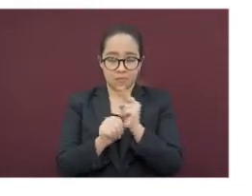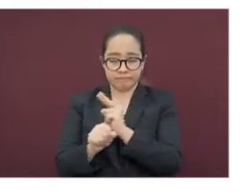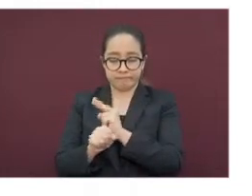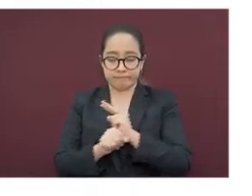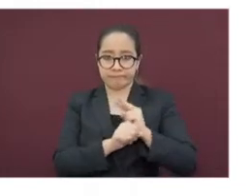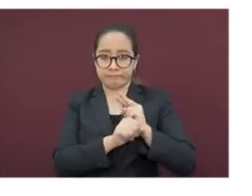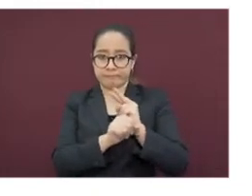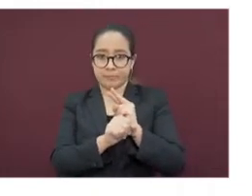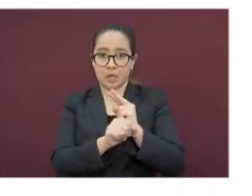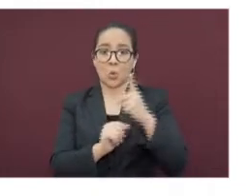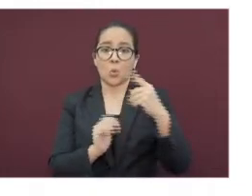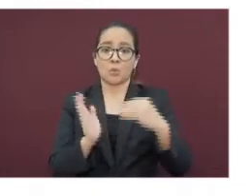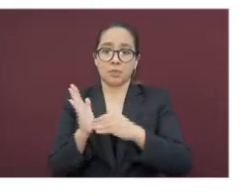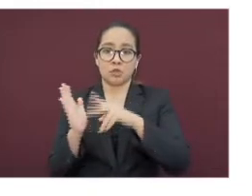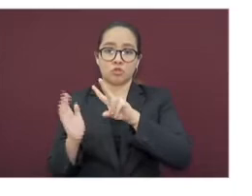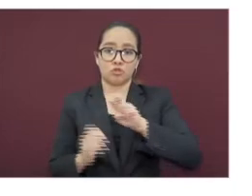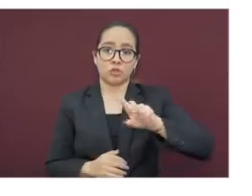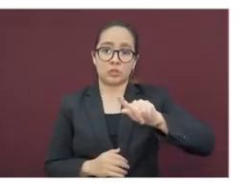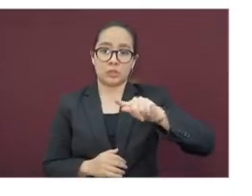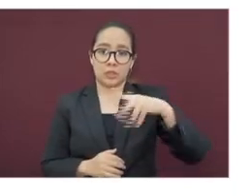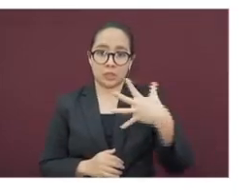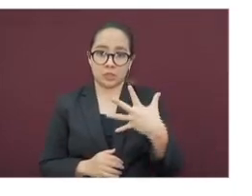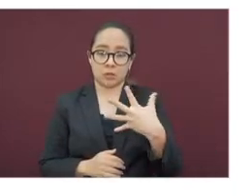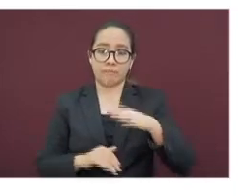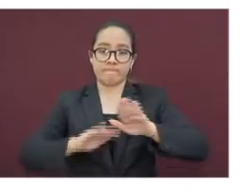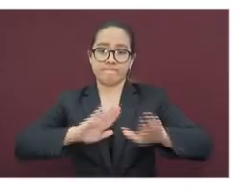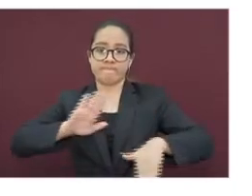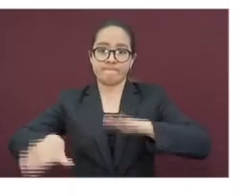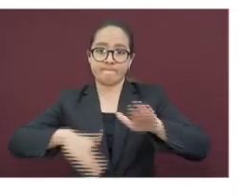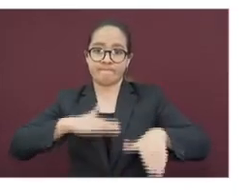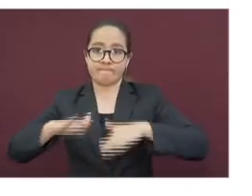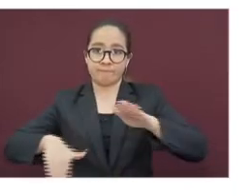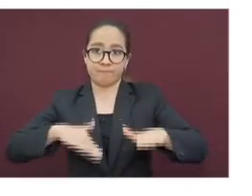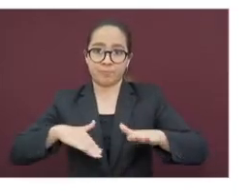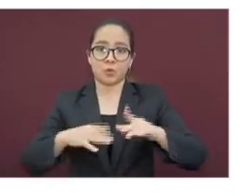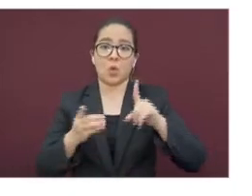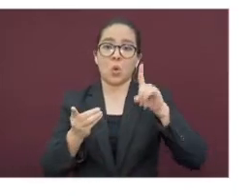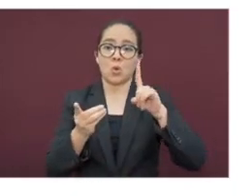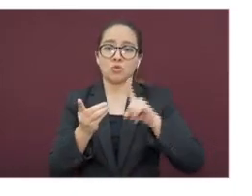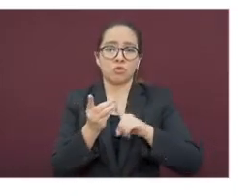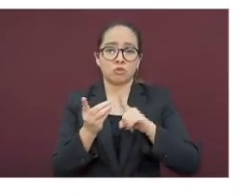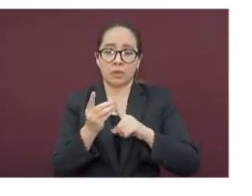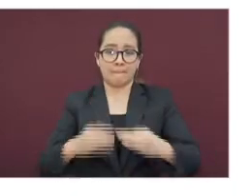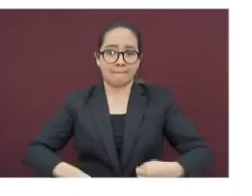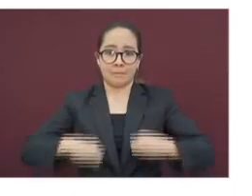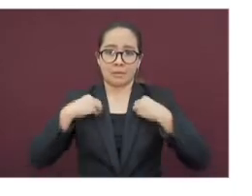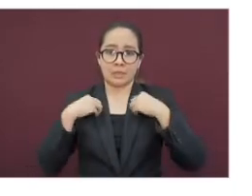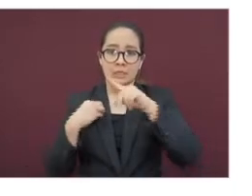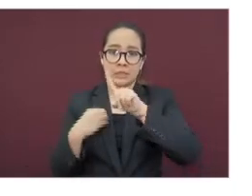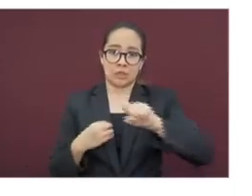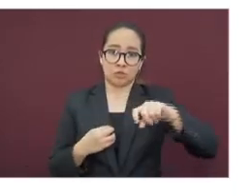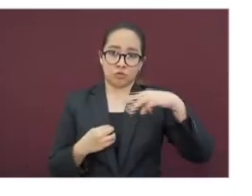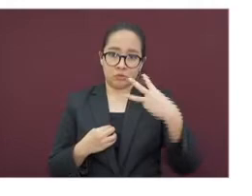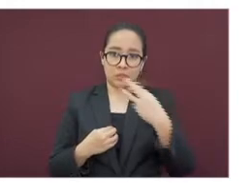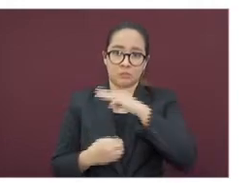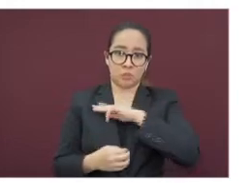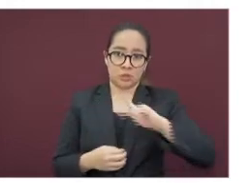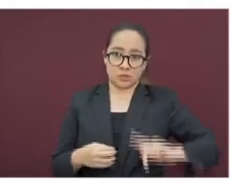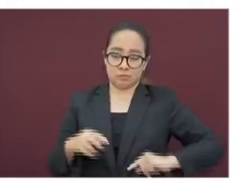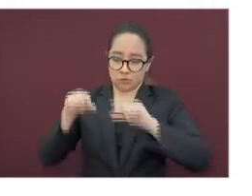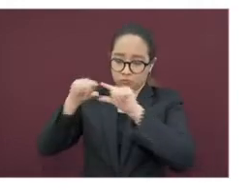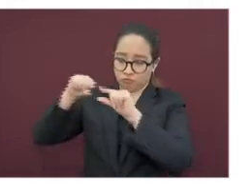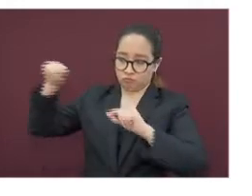vigilancia. Mil doscientos setenta y cinco han fallecido residentes de ciento tres municipios del estado.